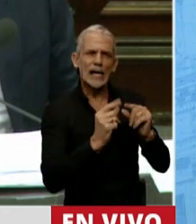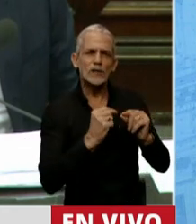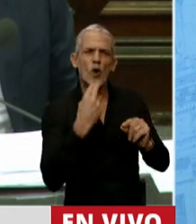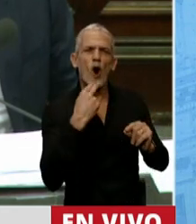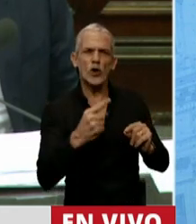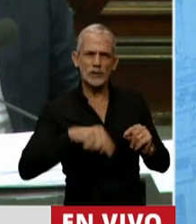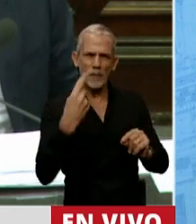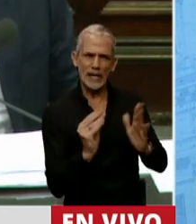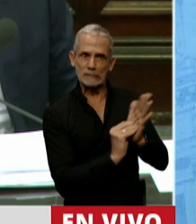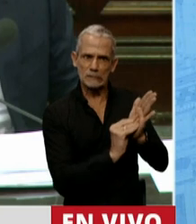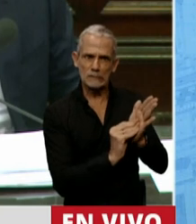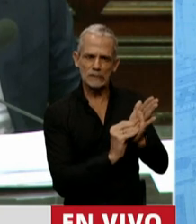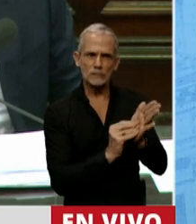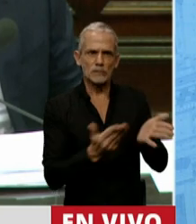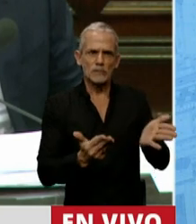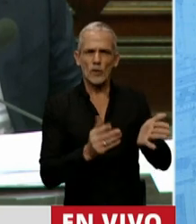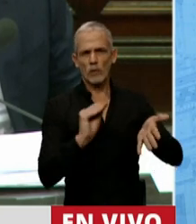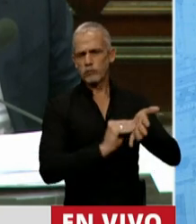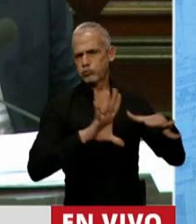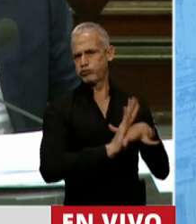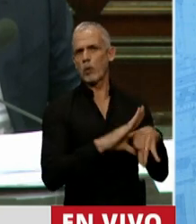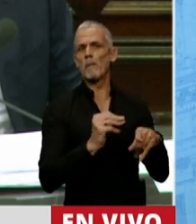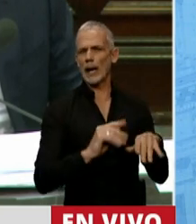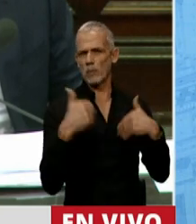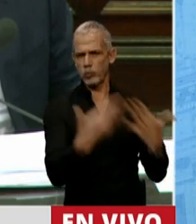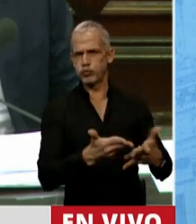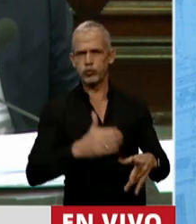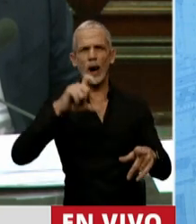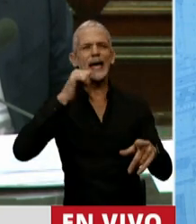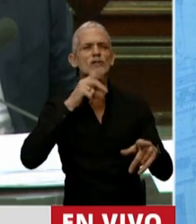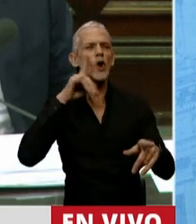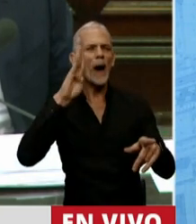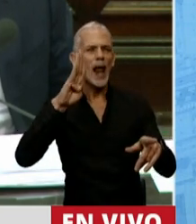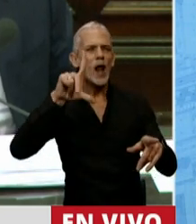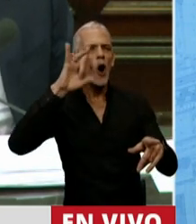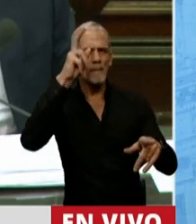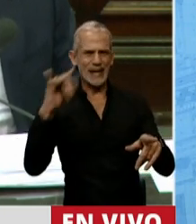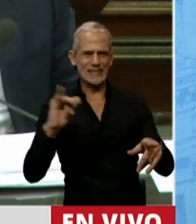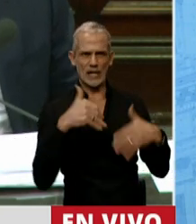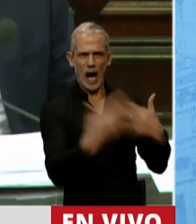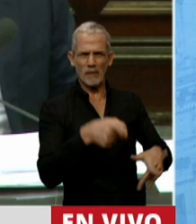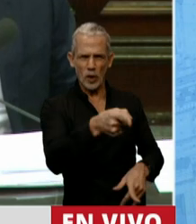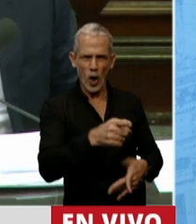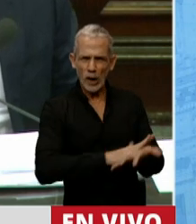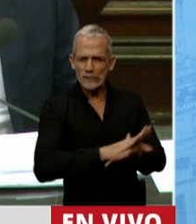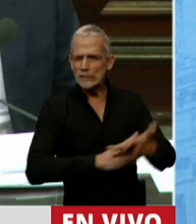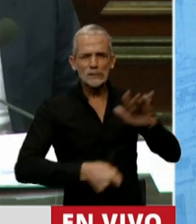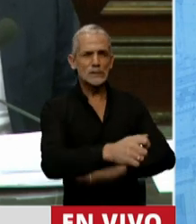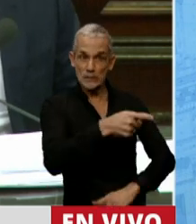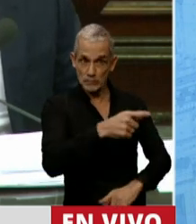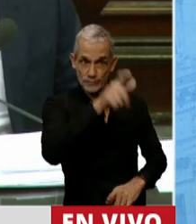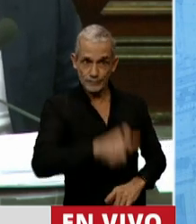11, hecho a mi vida, para beneficiar a Cristóbal López, un corrupto que estafó al pueblo